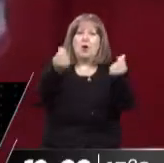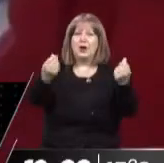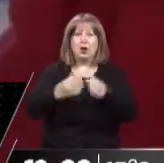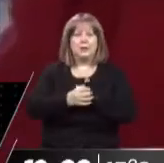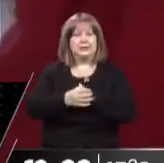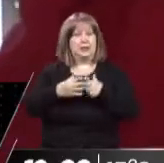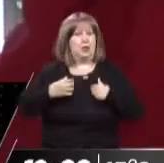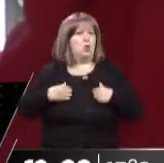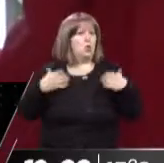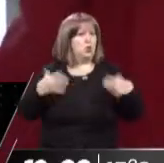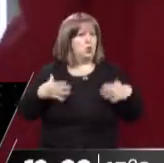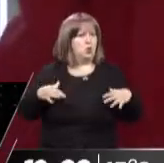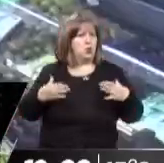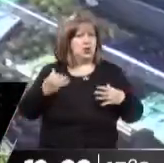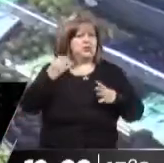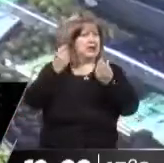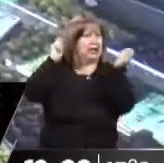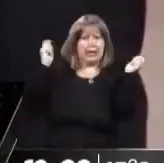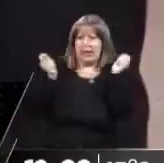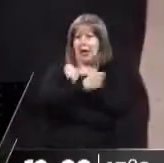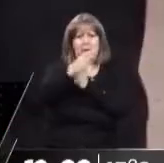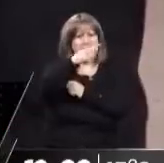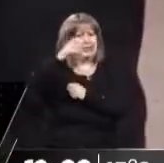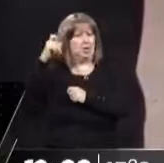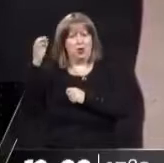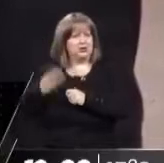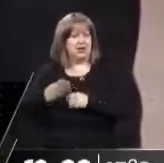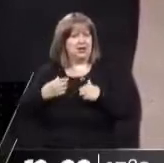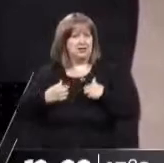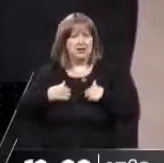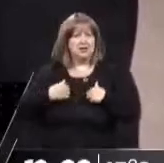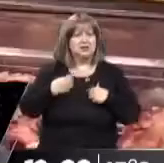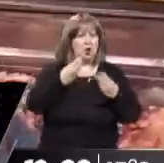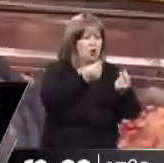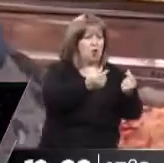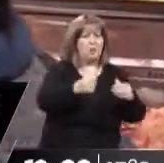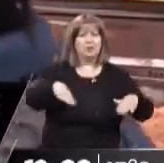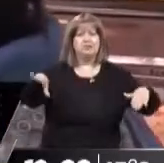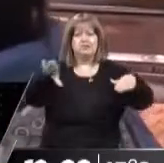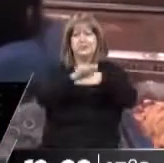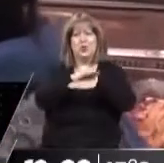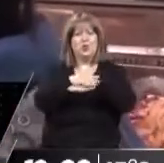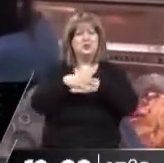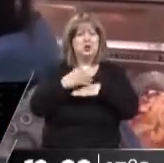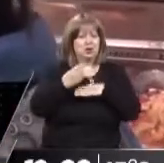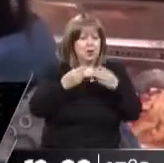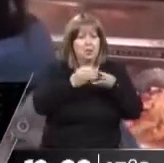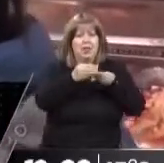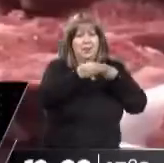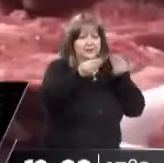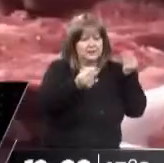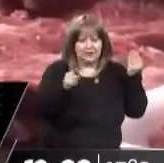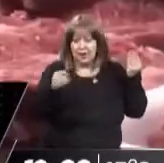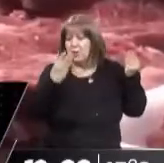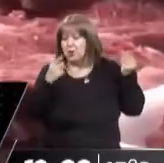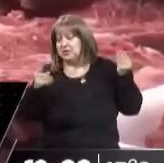No, ha cambiado más de 100%. Consumimos lo principal y lo que se pueda comprar, porque lo que no se